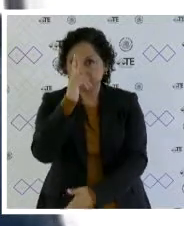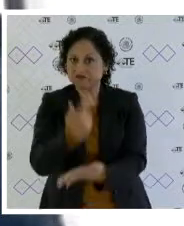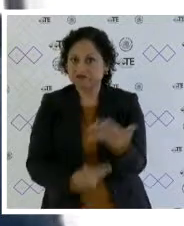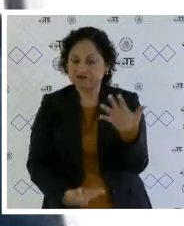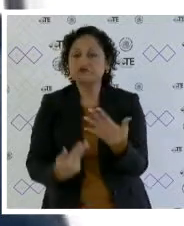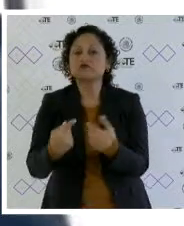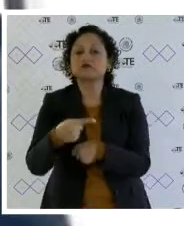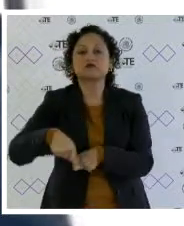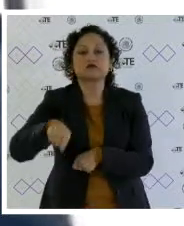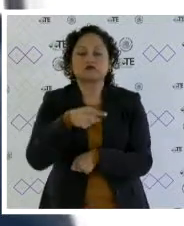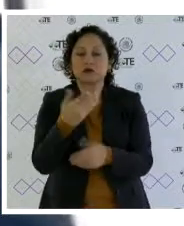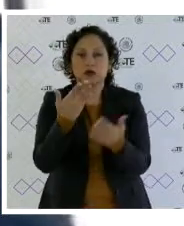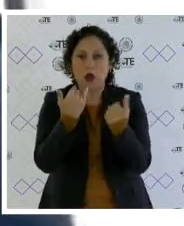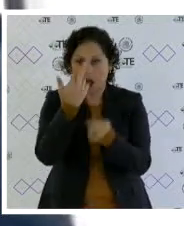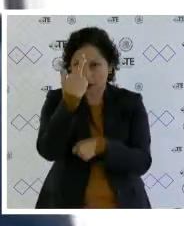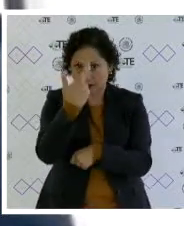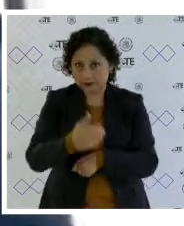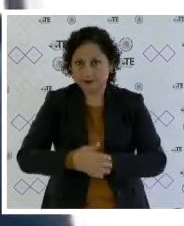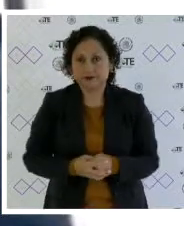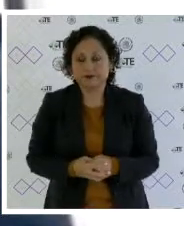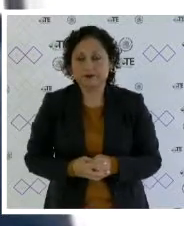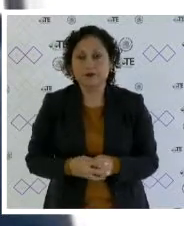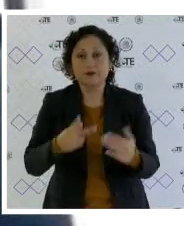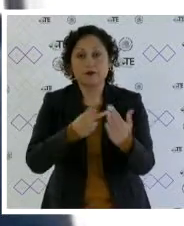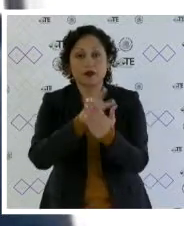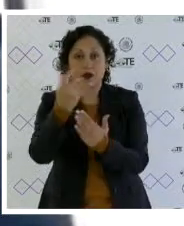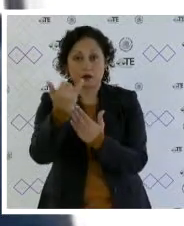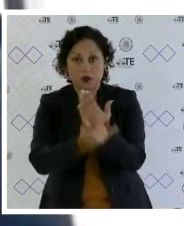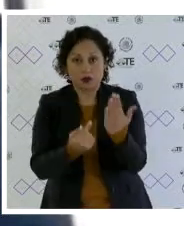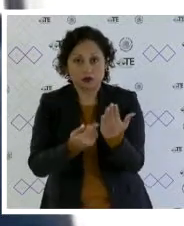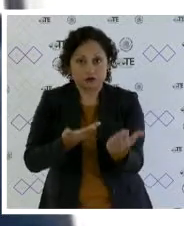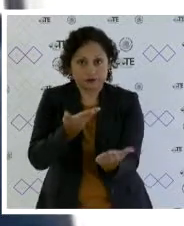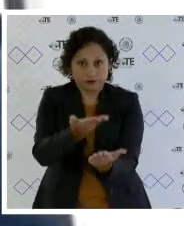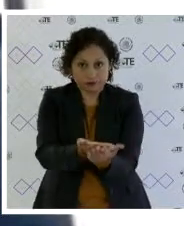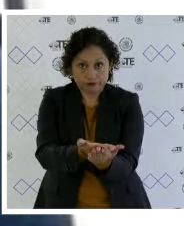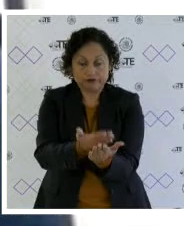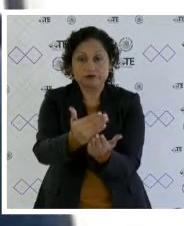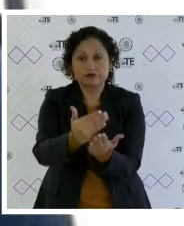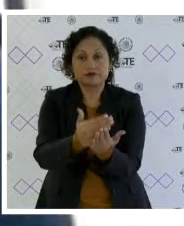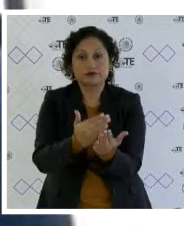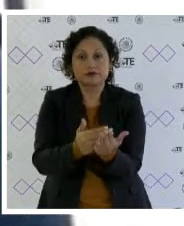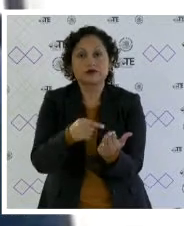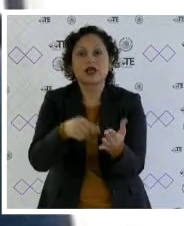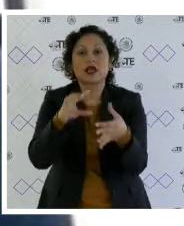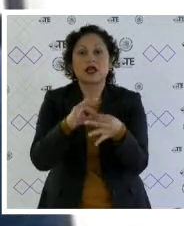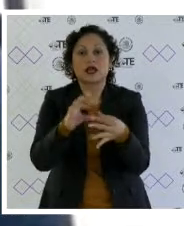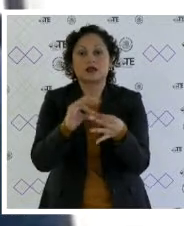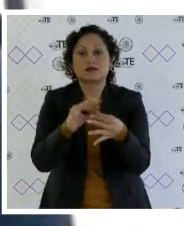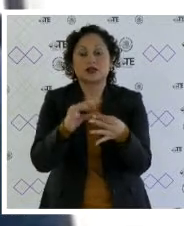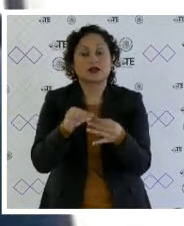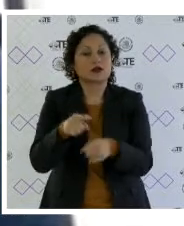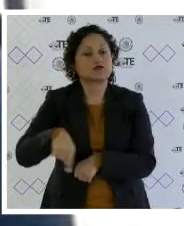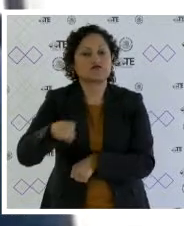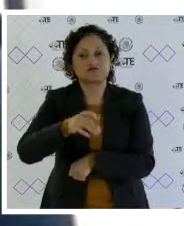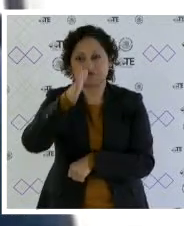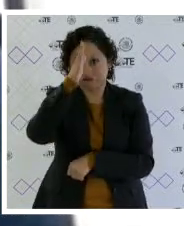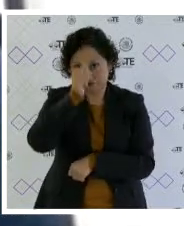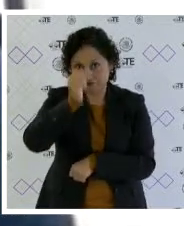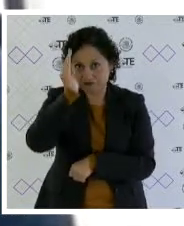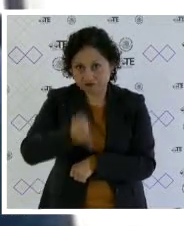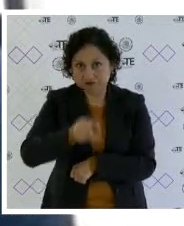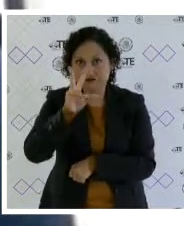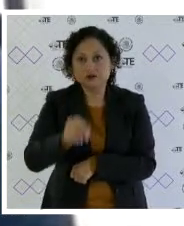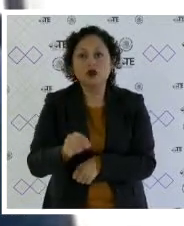y motivados. En el proyecto se propone tener como fundados los motivos de inconformidad que hacen valer, toda vez que el órgano